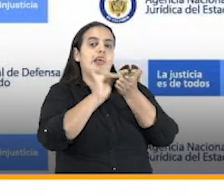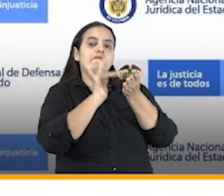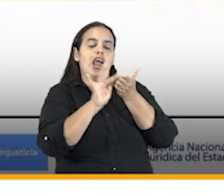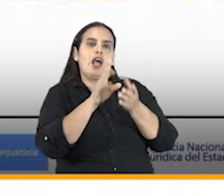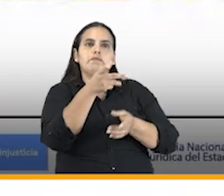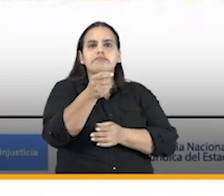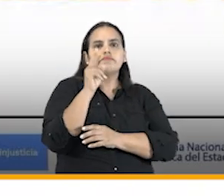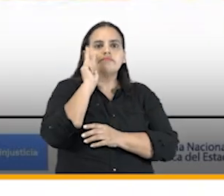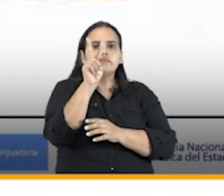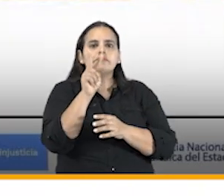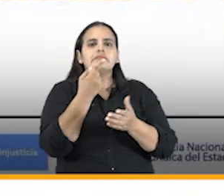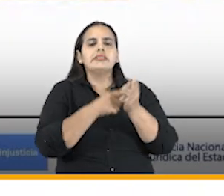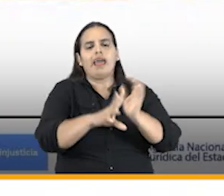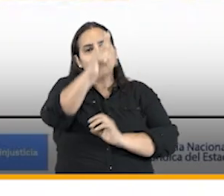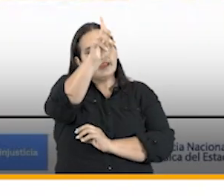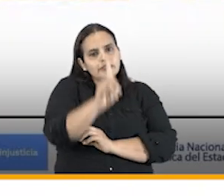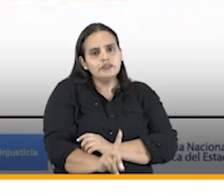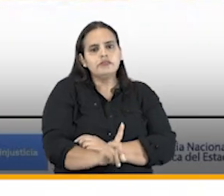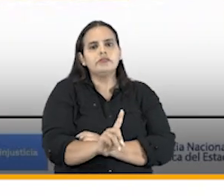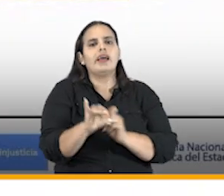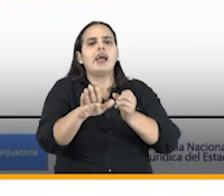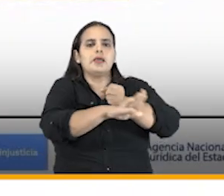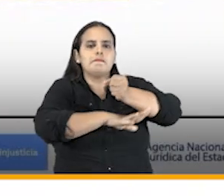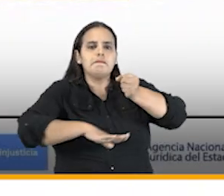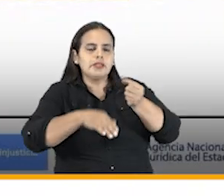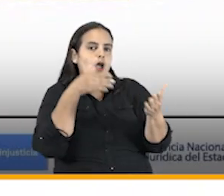toma de decisiones basada en evidencia